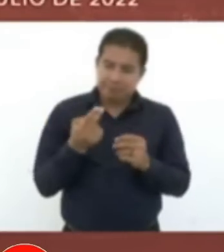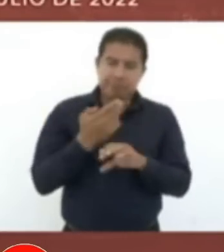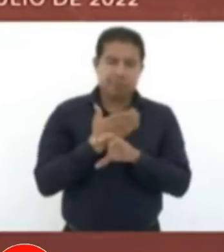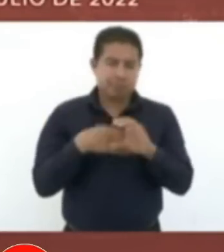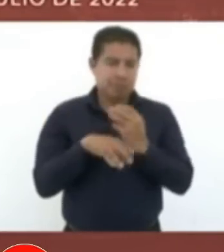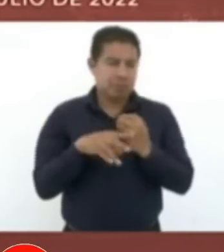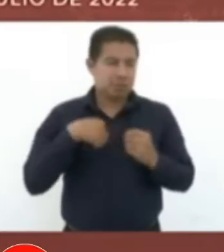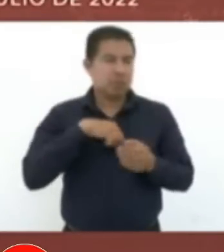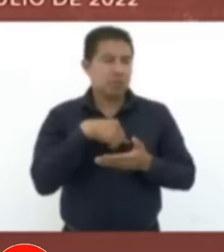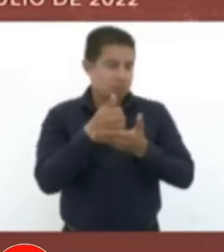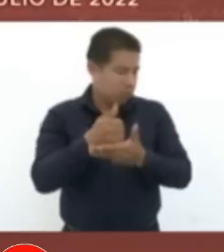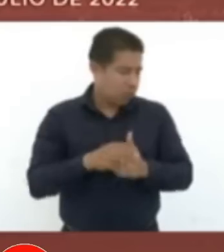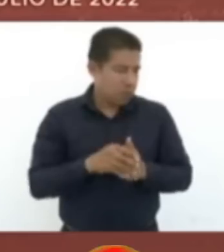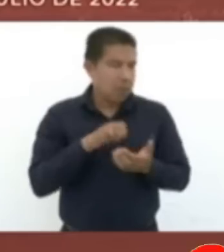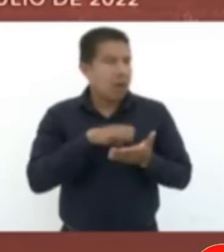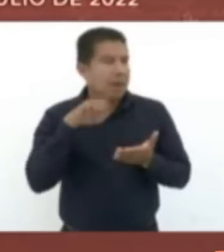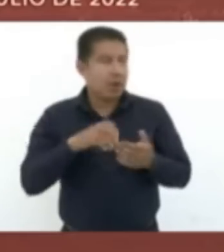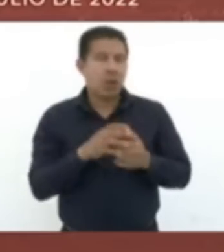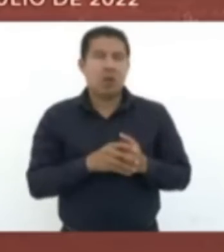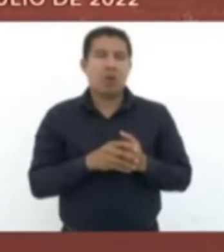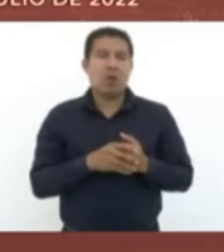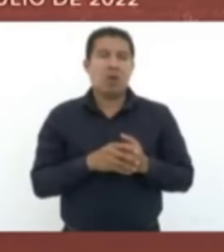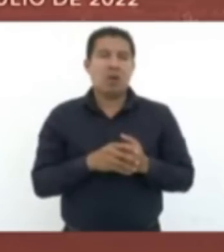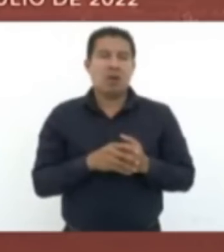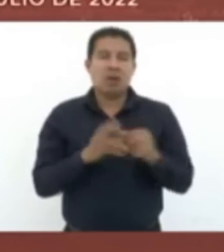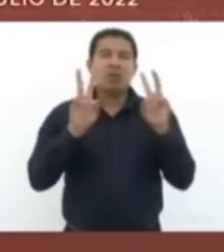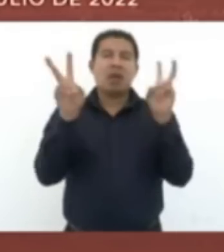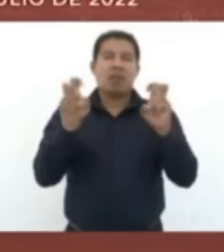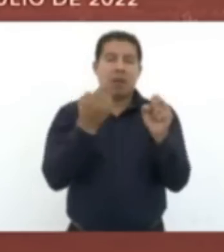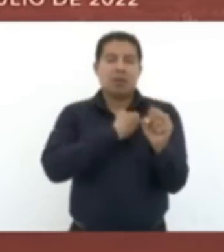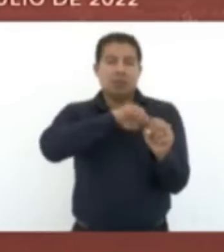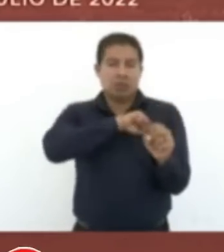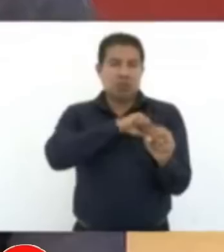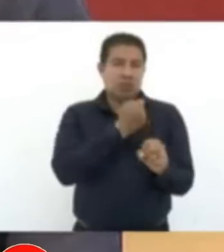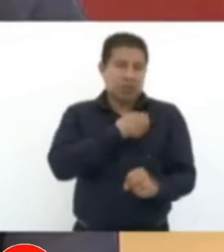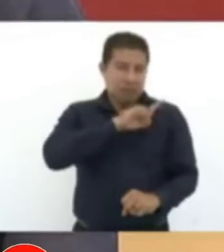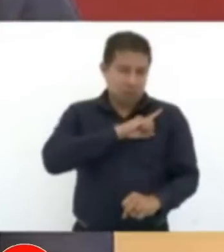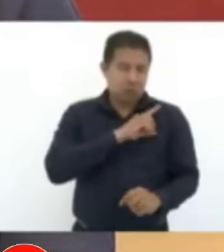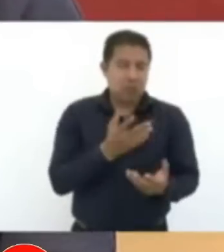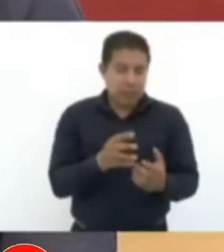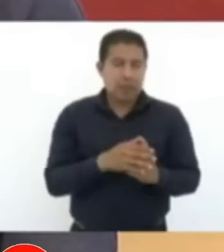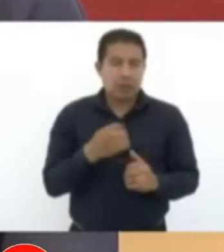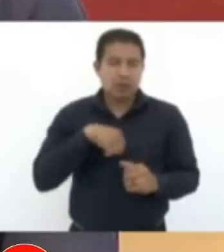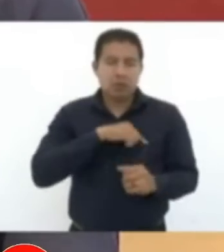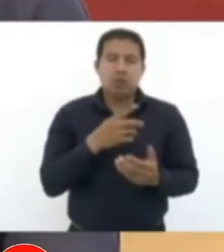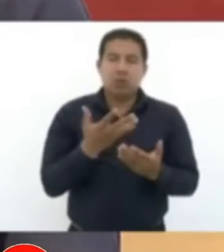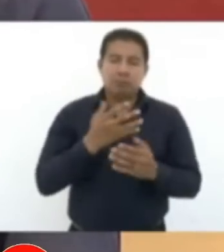ejemplo, todo lo que tiene que ver con la salud, vamos a garantizar,